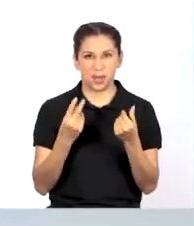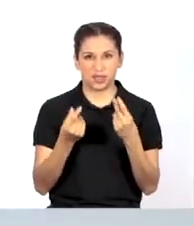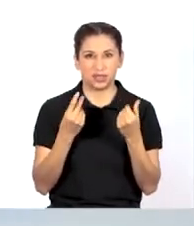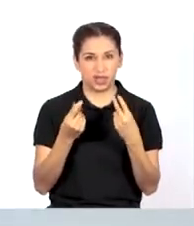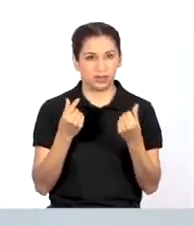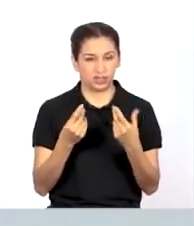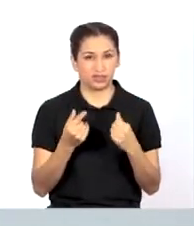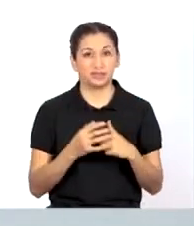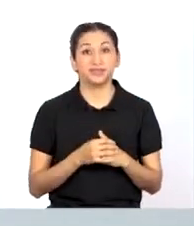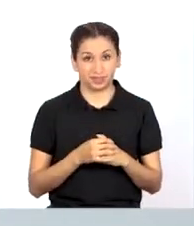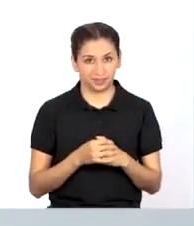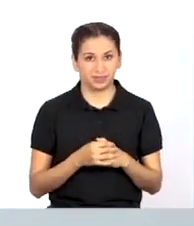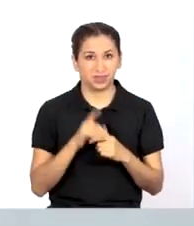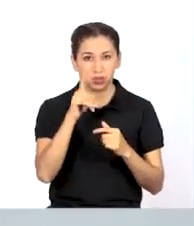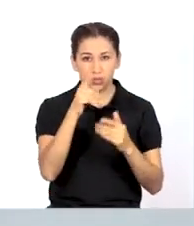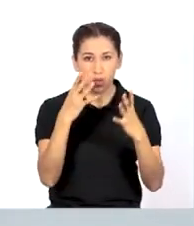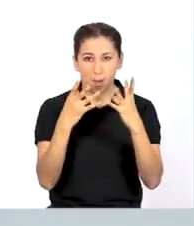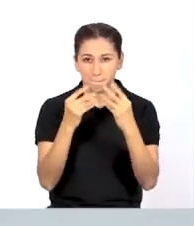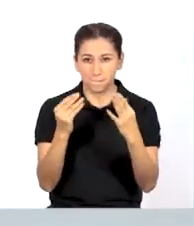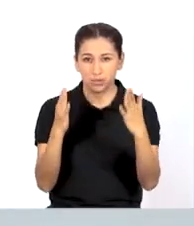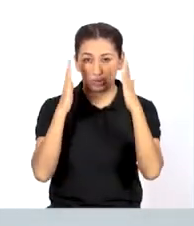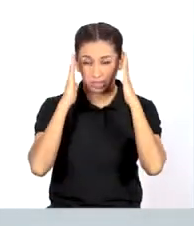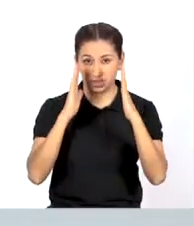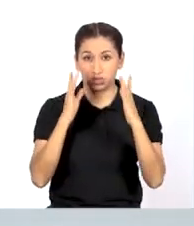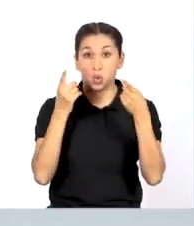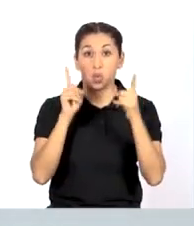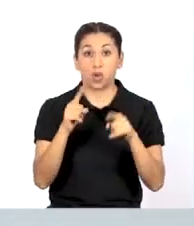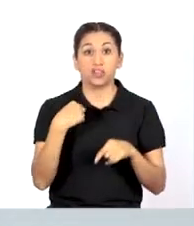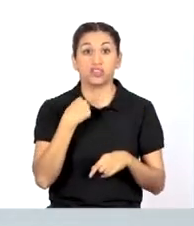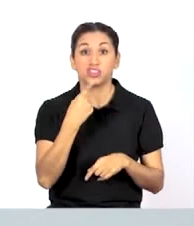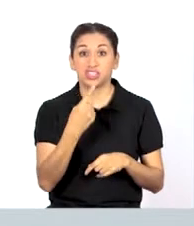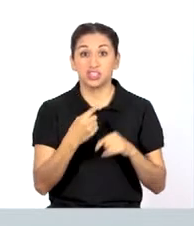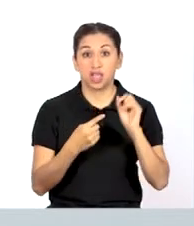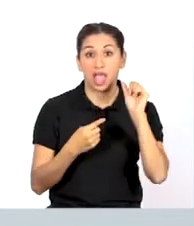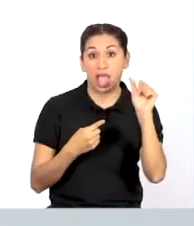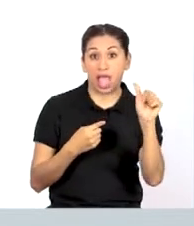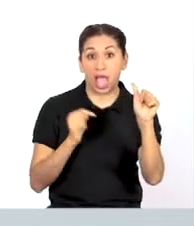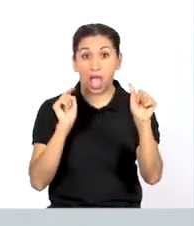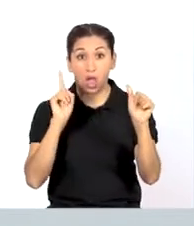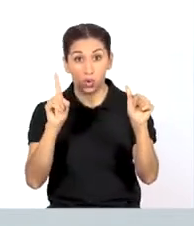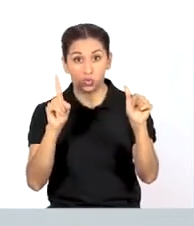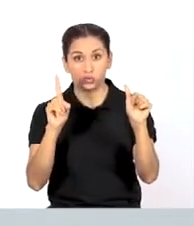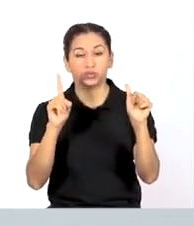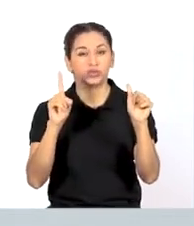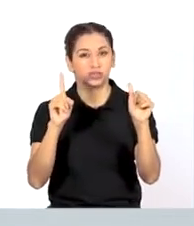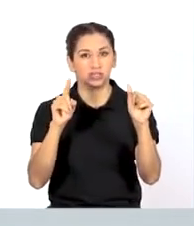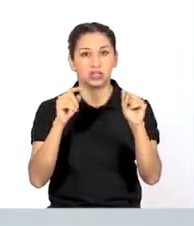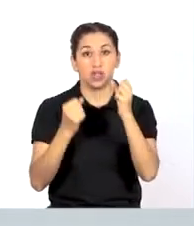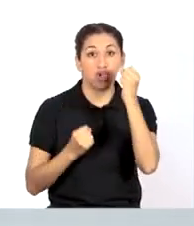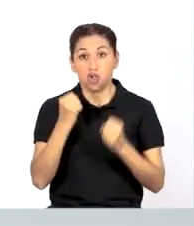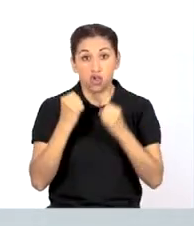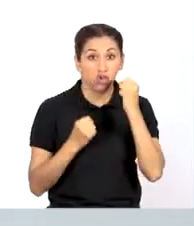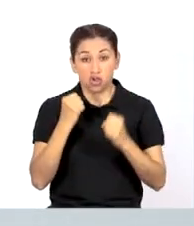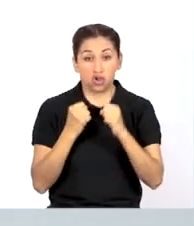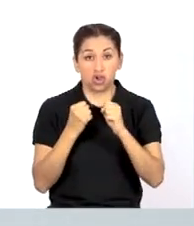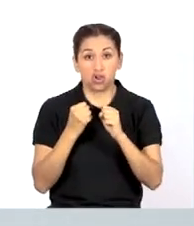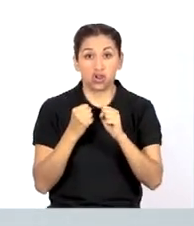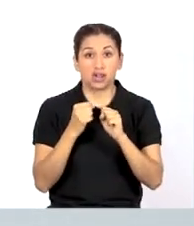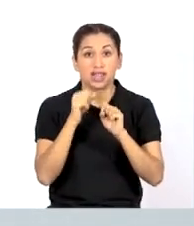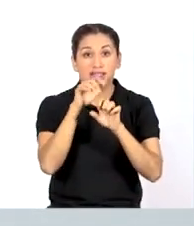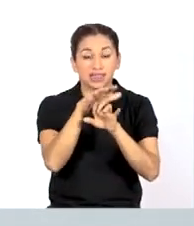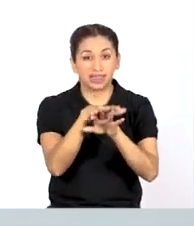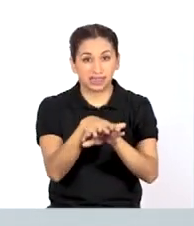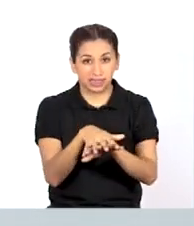Así que presten atención. Cuando digo A1, corremos despacio o